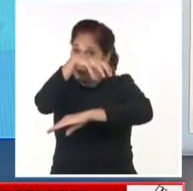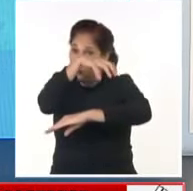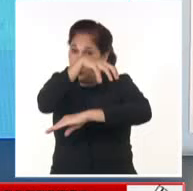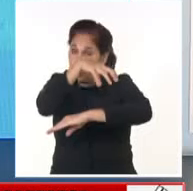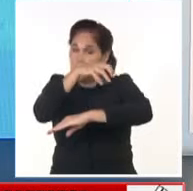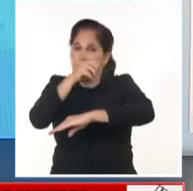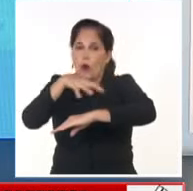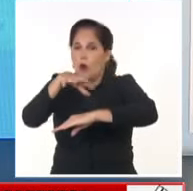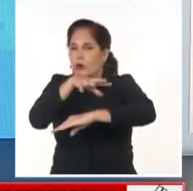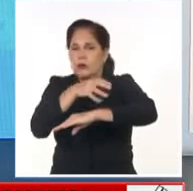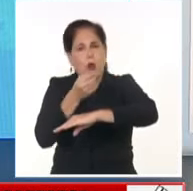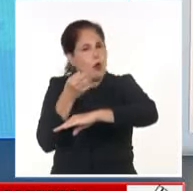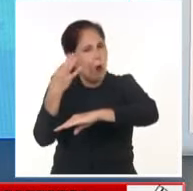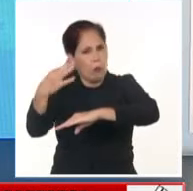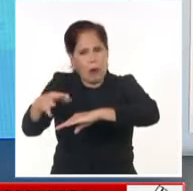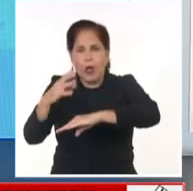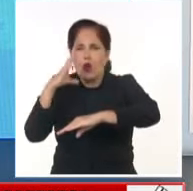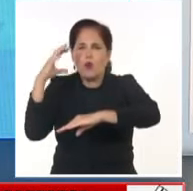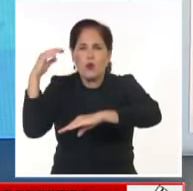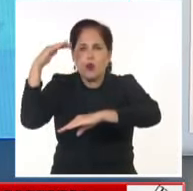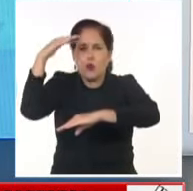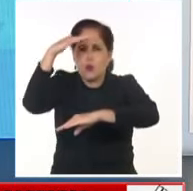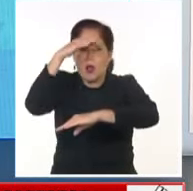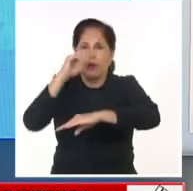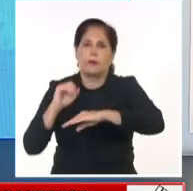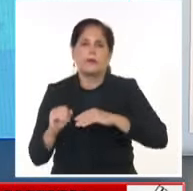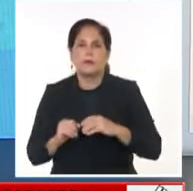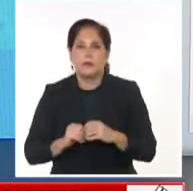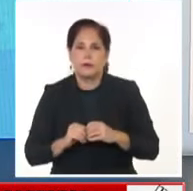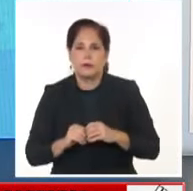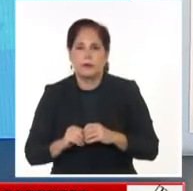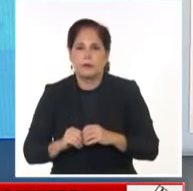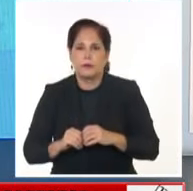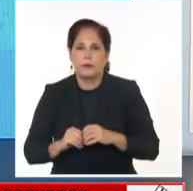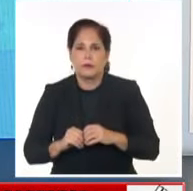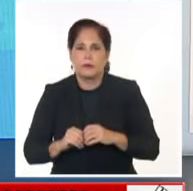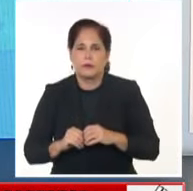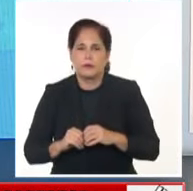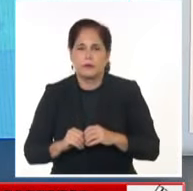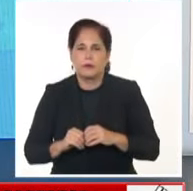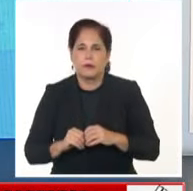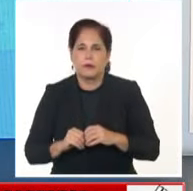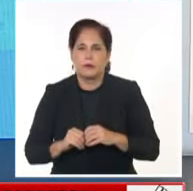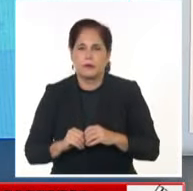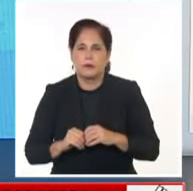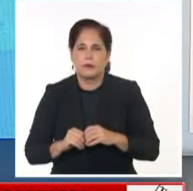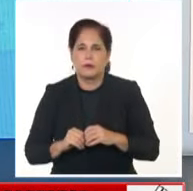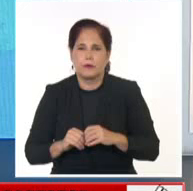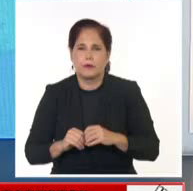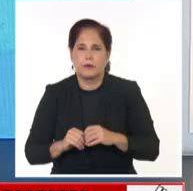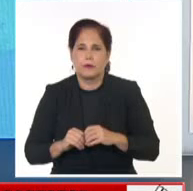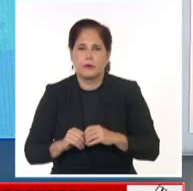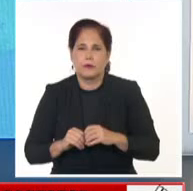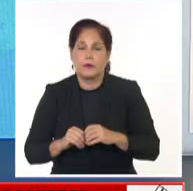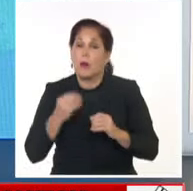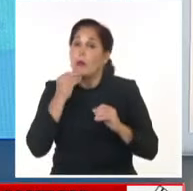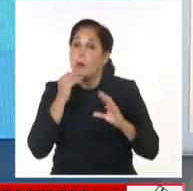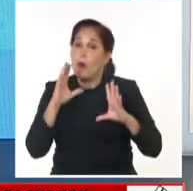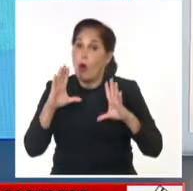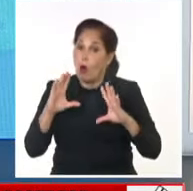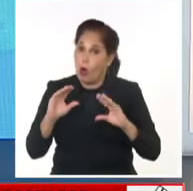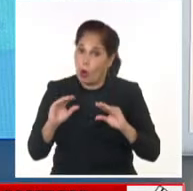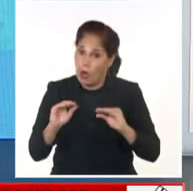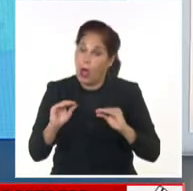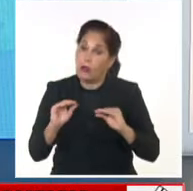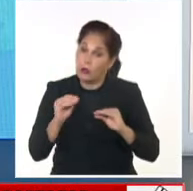general de tiempo estable, nublados parciales y baja probabilidad de lluvias. Lluvias que en la parte oriental van a persistir en horas de la noche, sobre todo en zonas de la